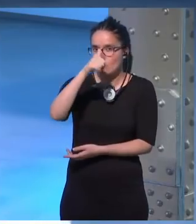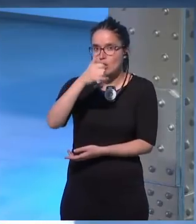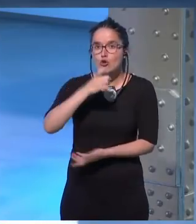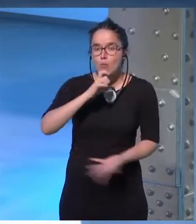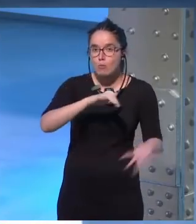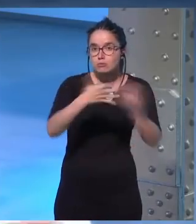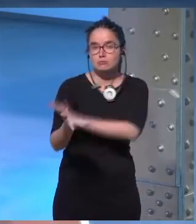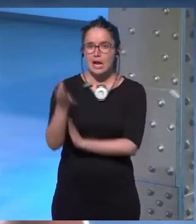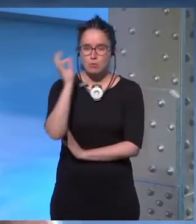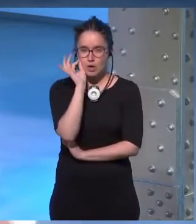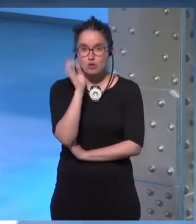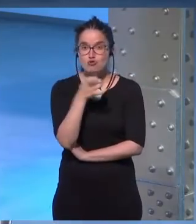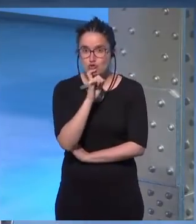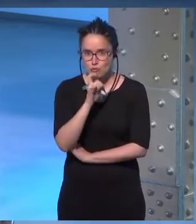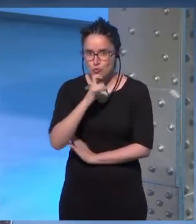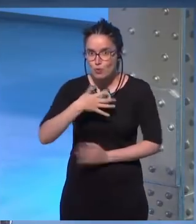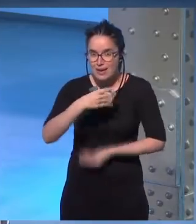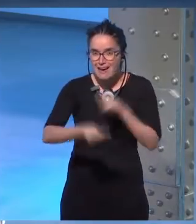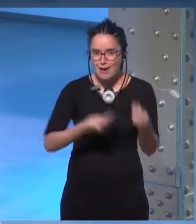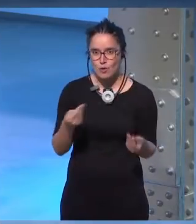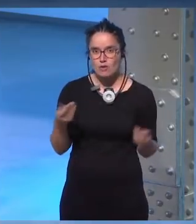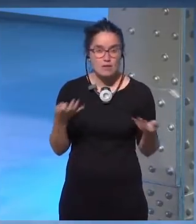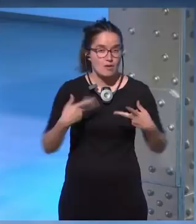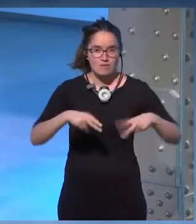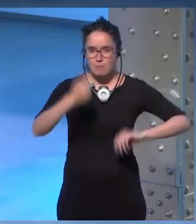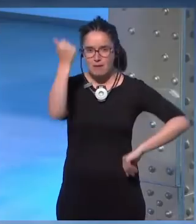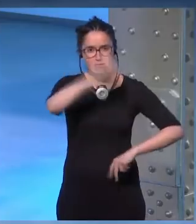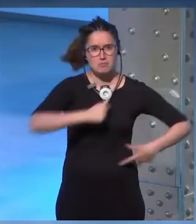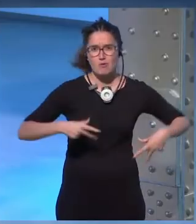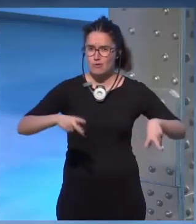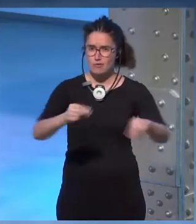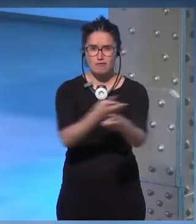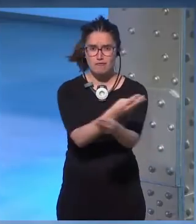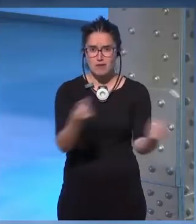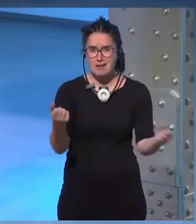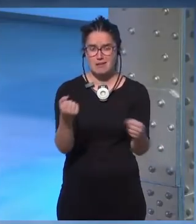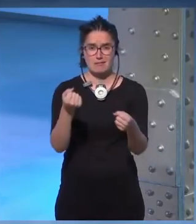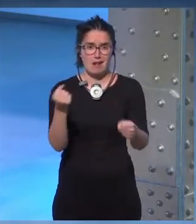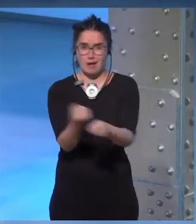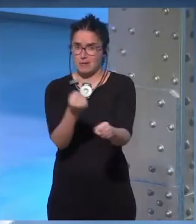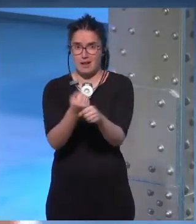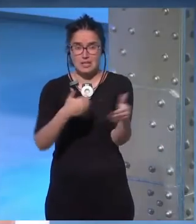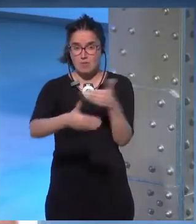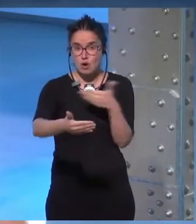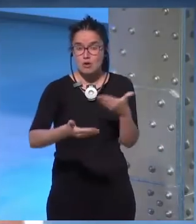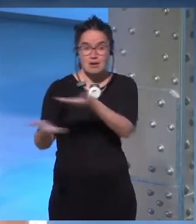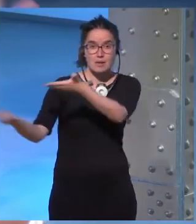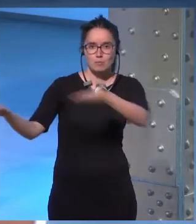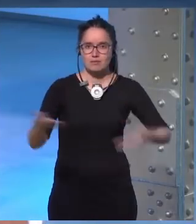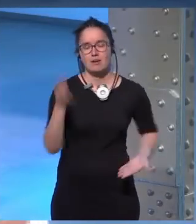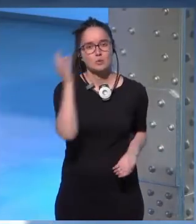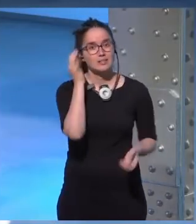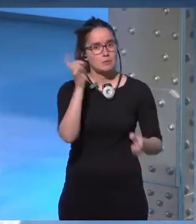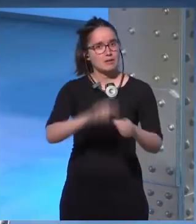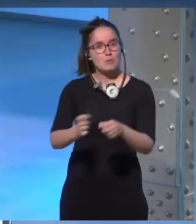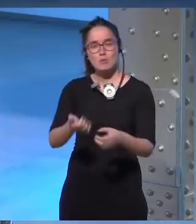de varones bueno pues tenemos que acabar con el machismo en el mercado laboral invitar a las mujeres a